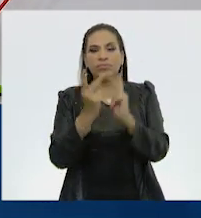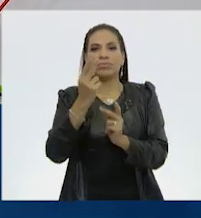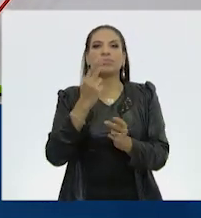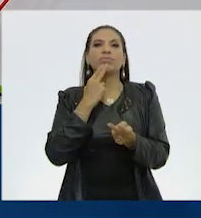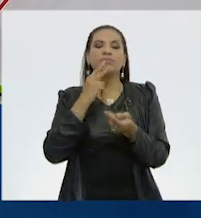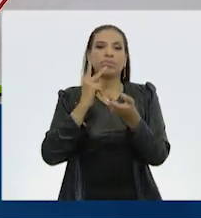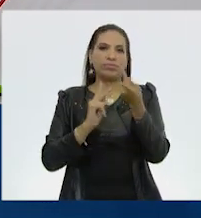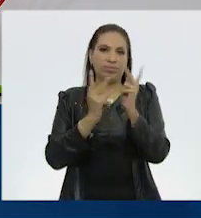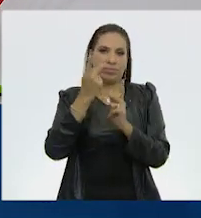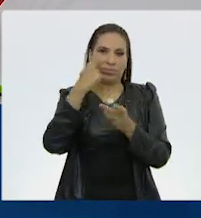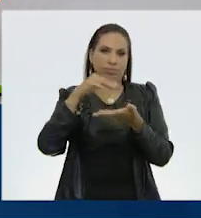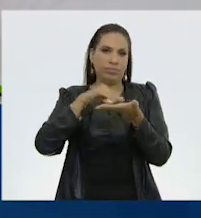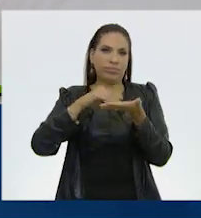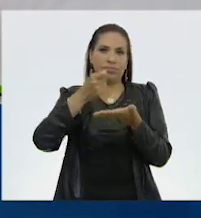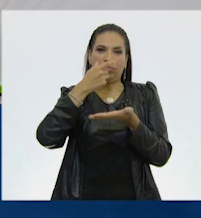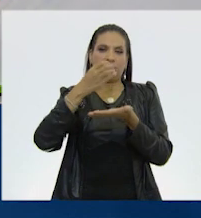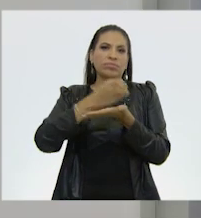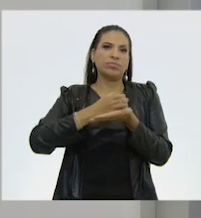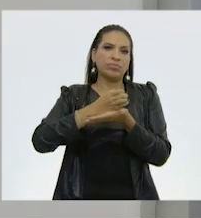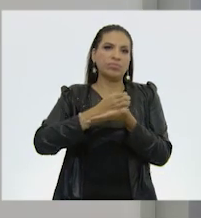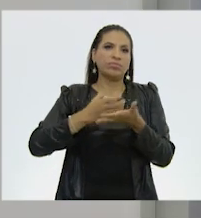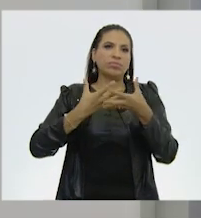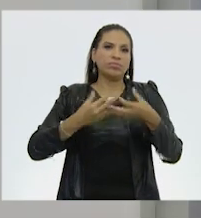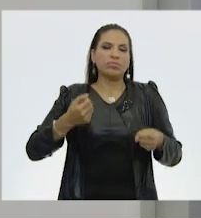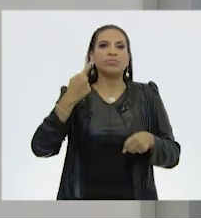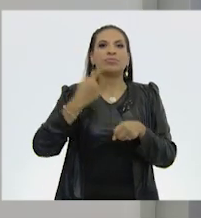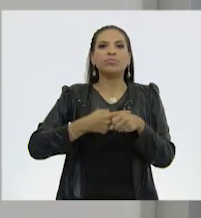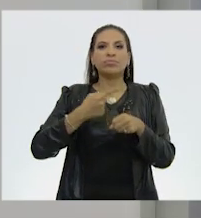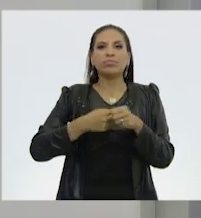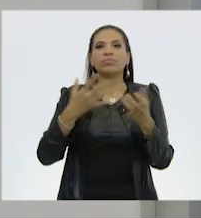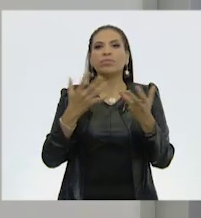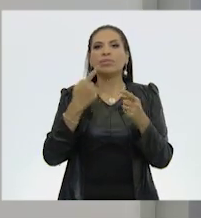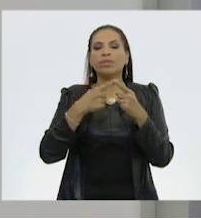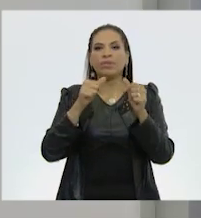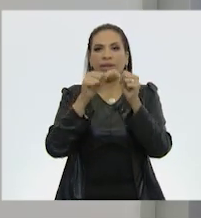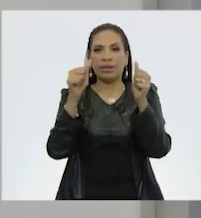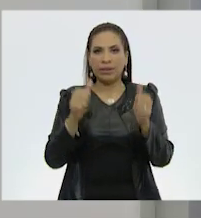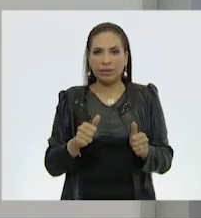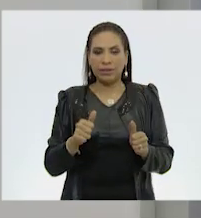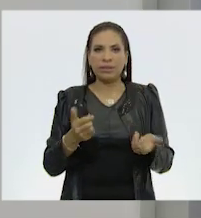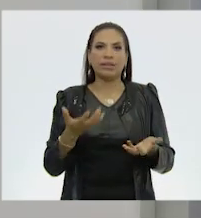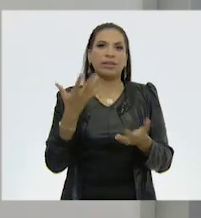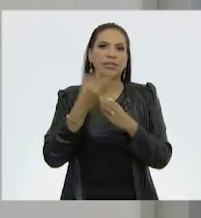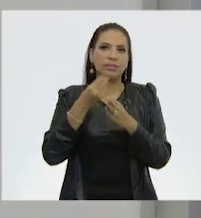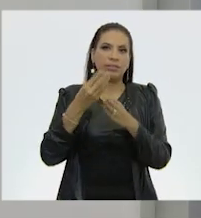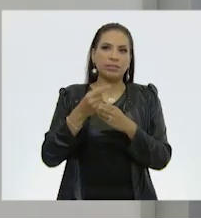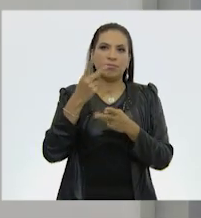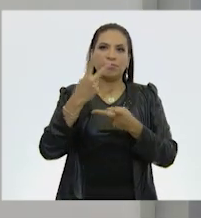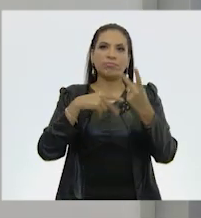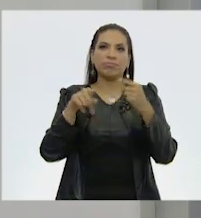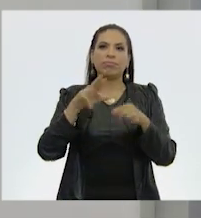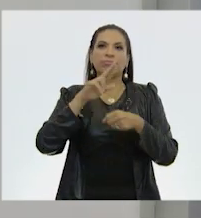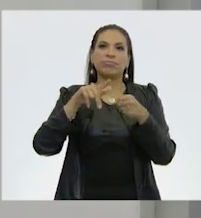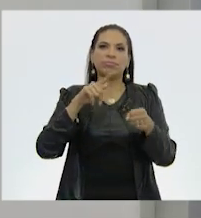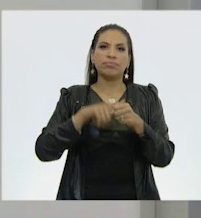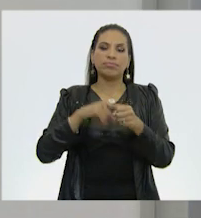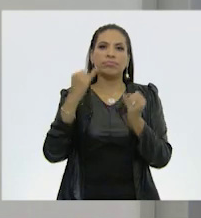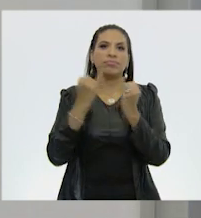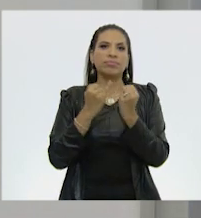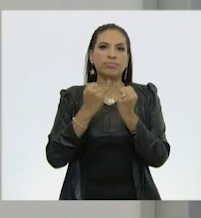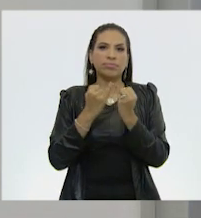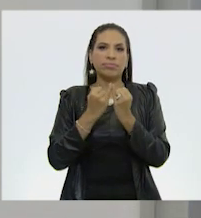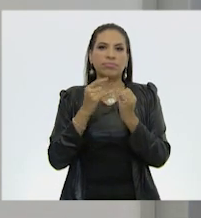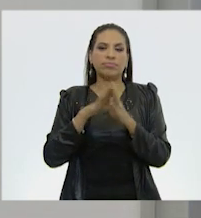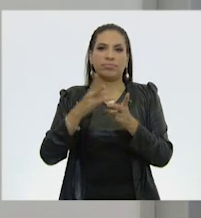medicinales para curar algunas enfermedades. La creación de artesanías que está inspirada en la naturaleza. O también